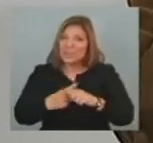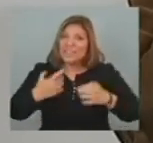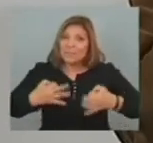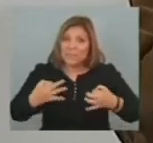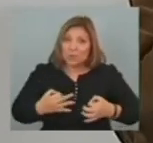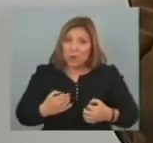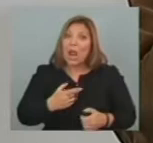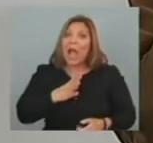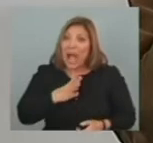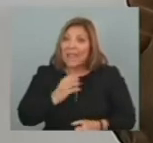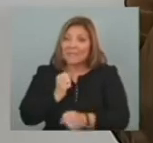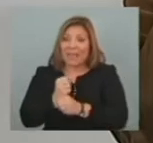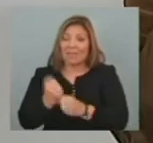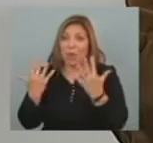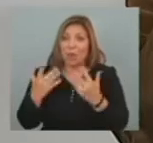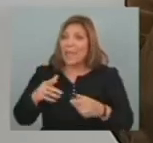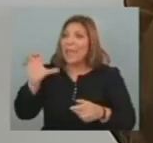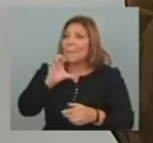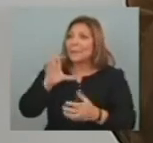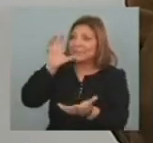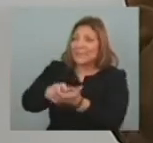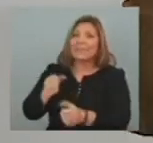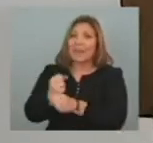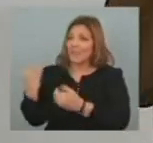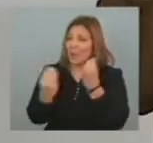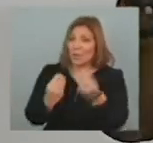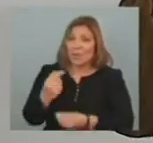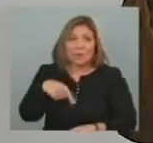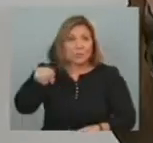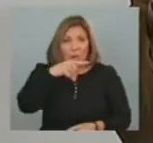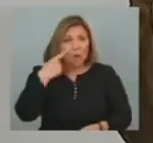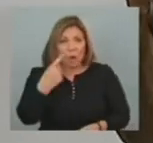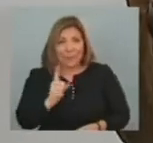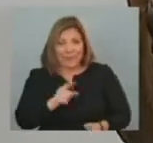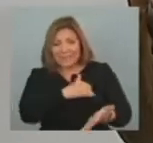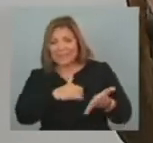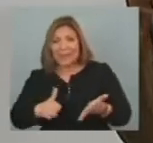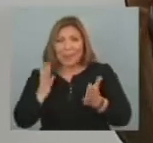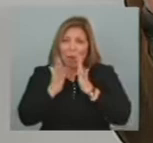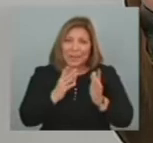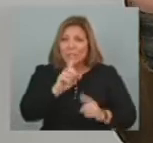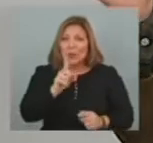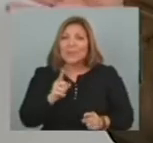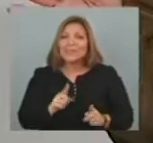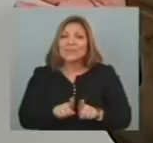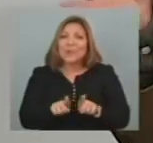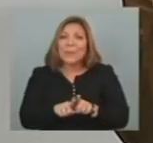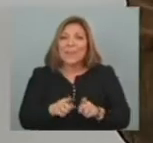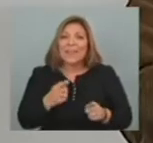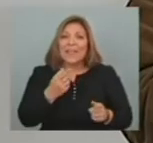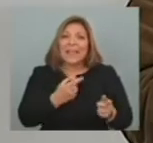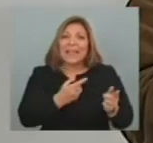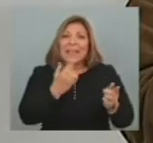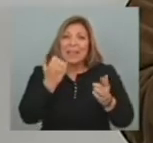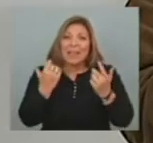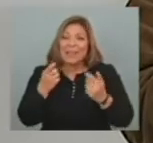valor agregado Algo que normalmente Tampoco vemos Cuando miramos Las estadísticas comerciales No es lo mismo Producir Productos de valor agregado